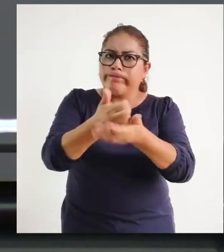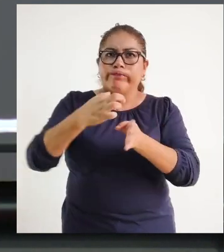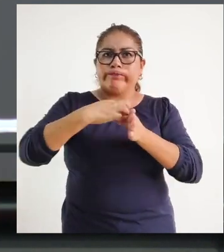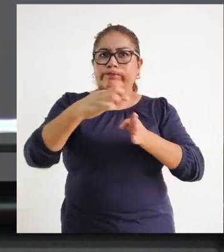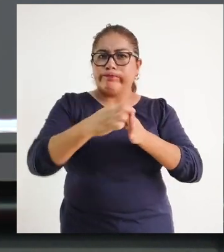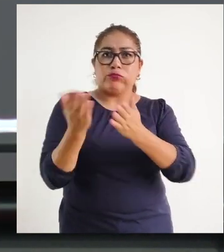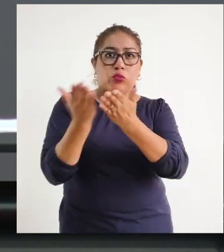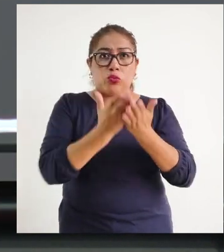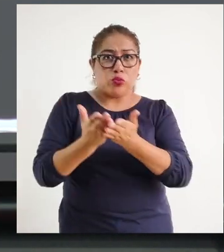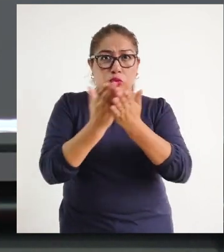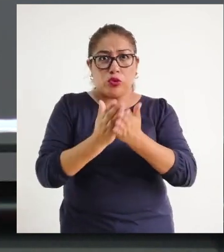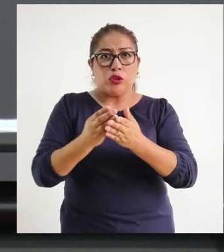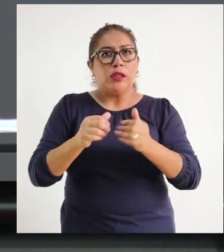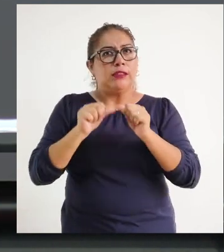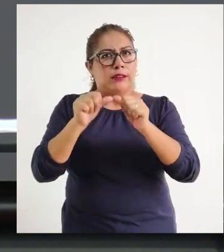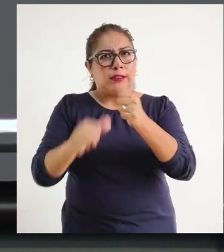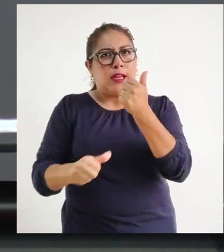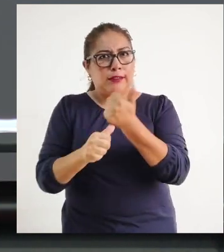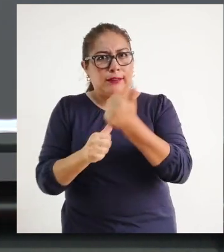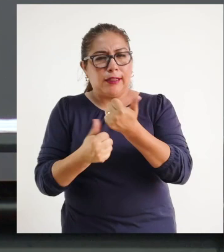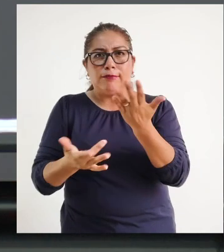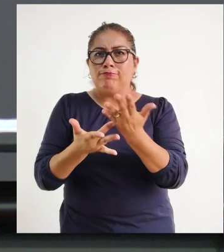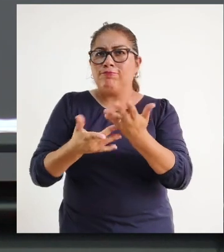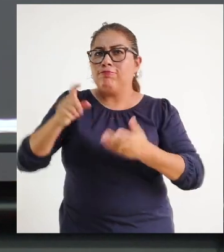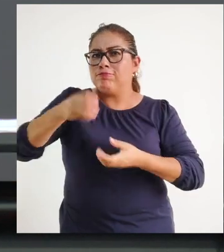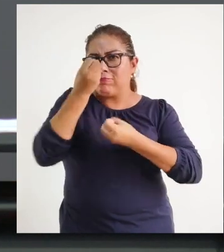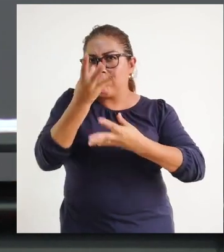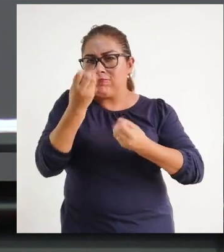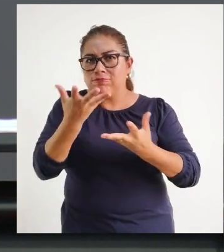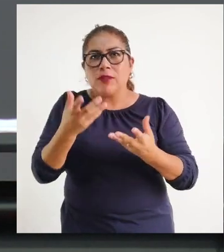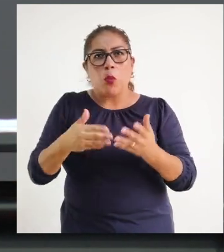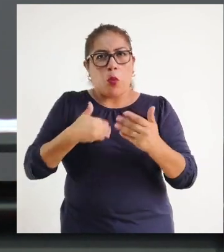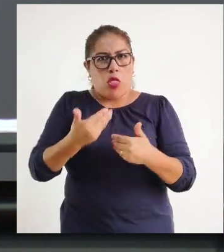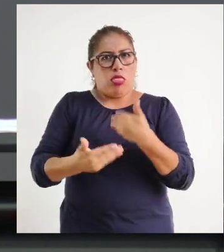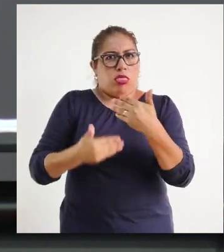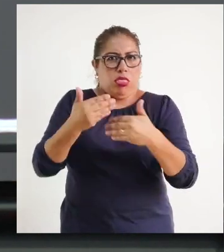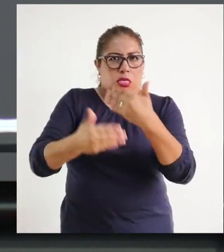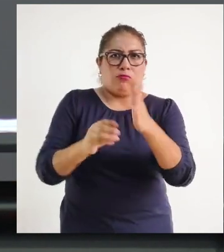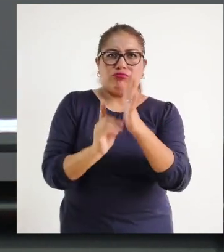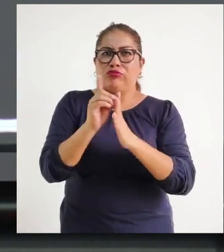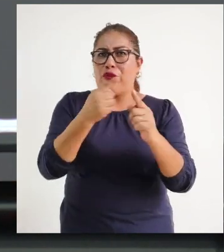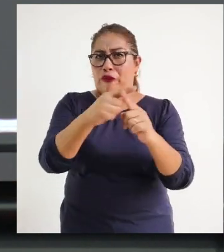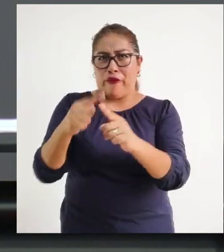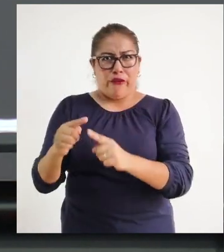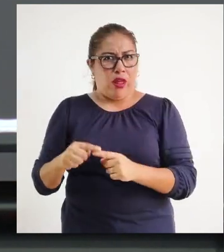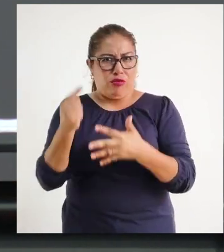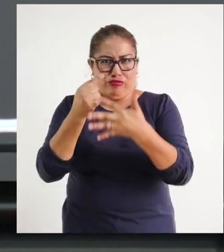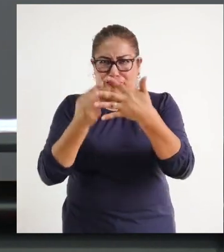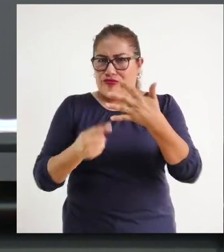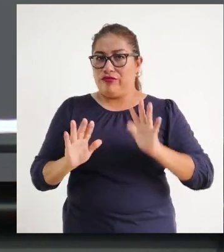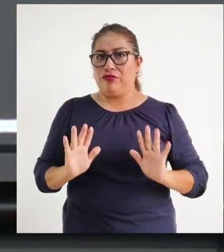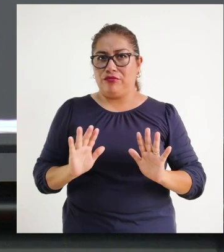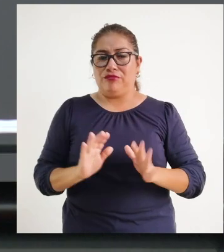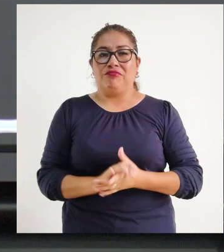para que podamos brindar asistencia técnica en desarrollar capacidades a todo nivel en la